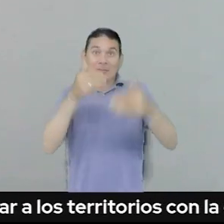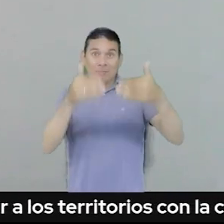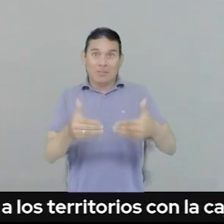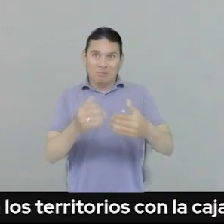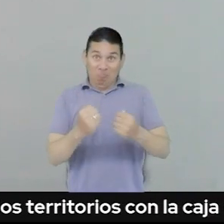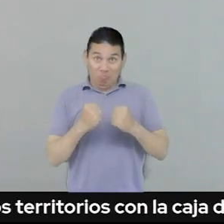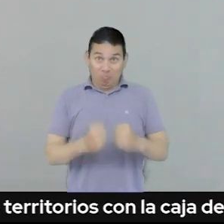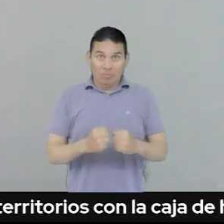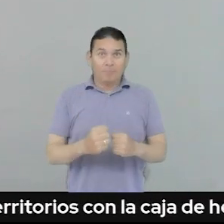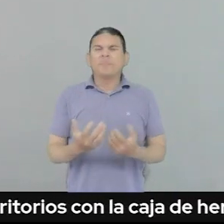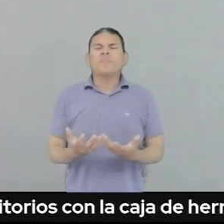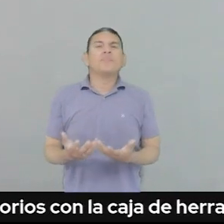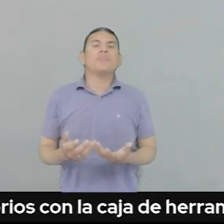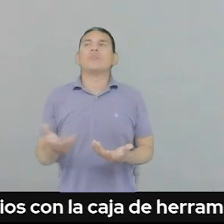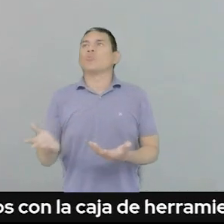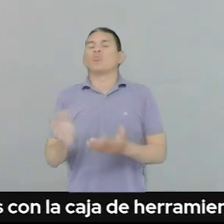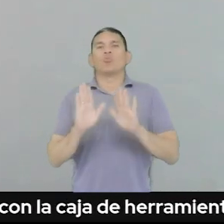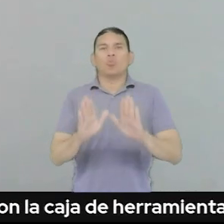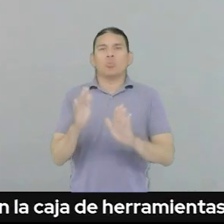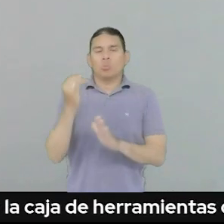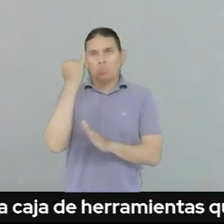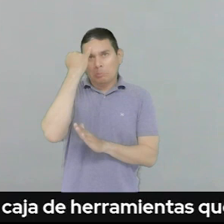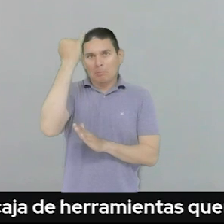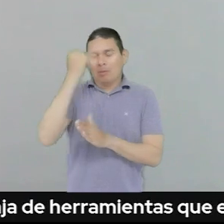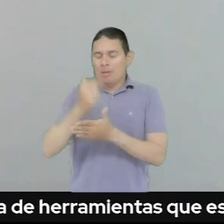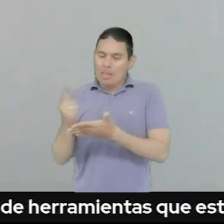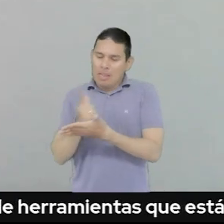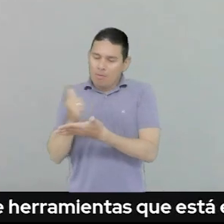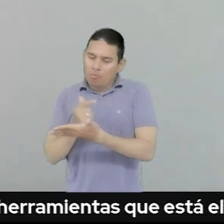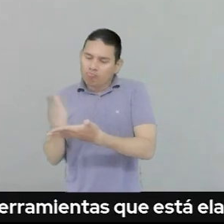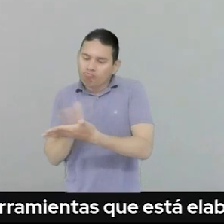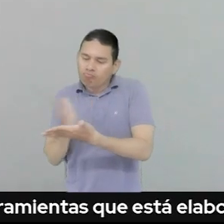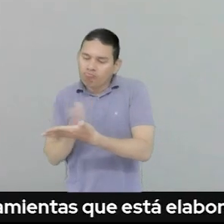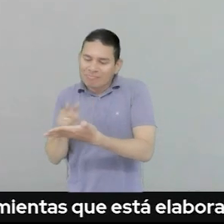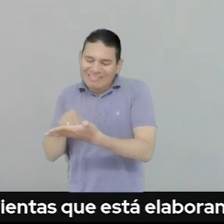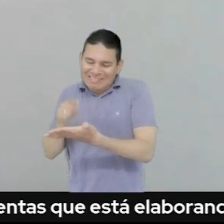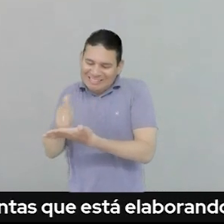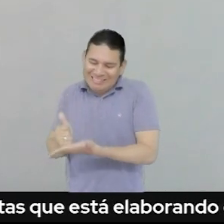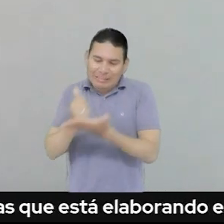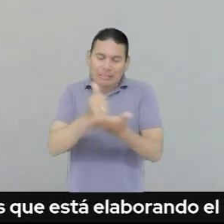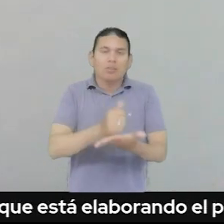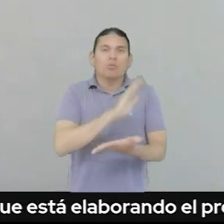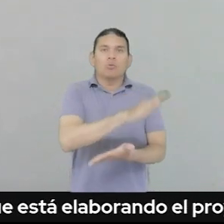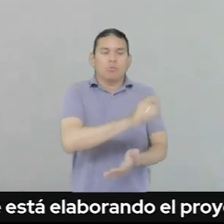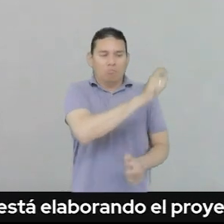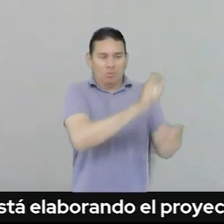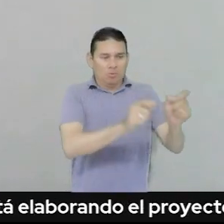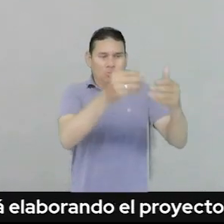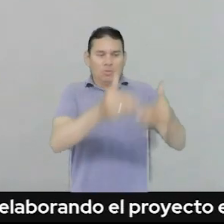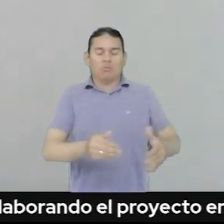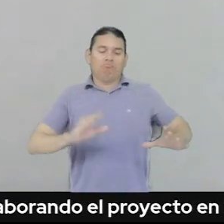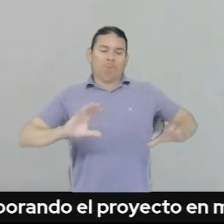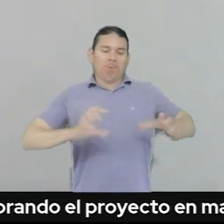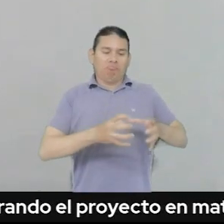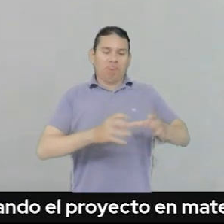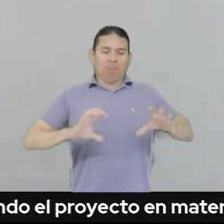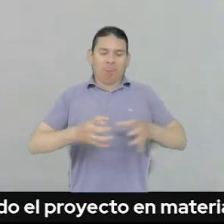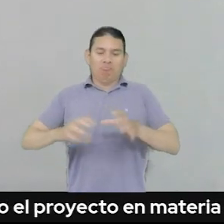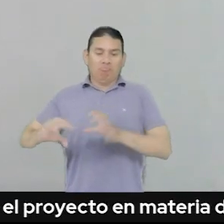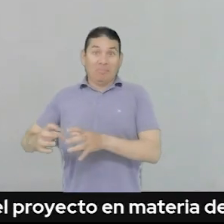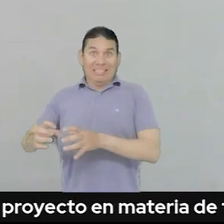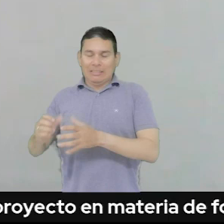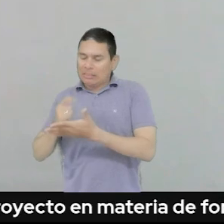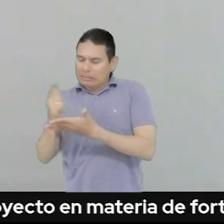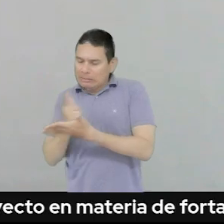fortalecimiento del comité de discapacidad se refiere a un manual para el fortalecimiento de organizaciones de personas con